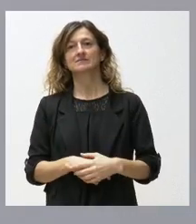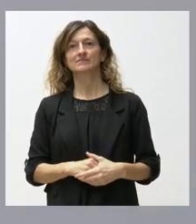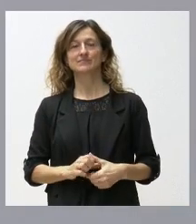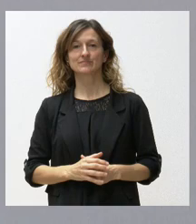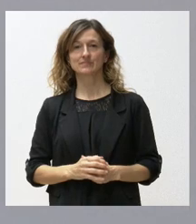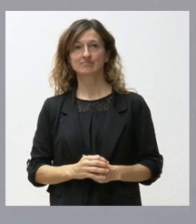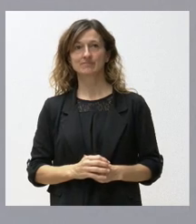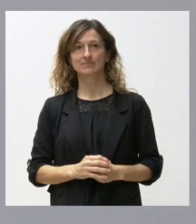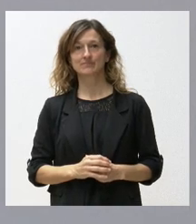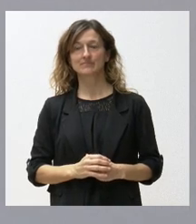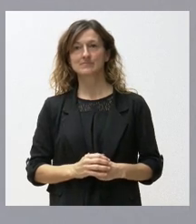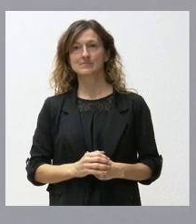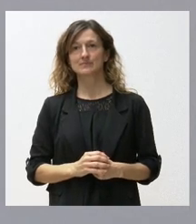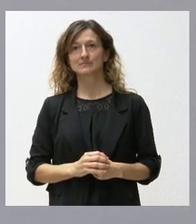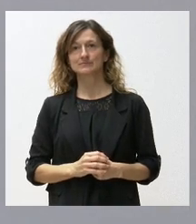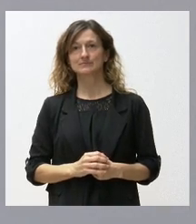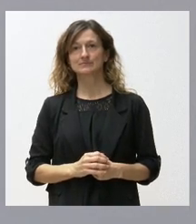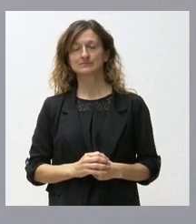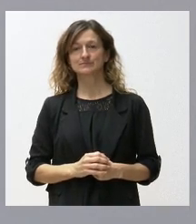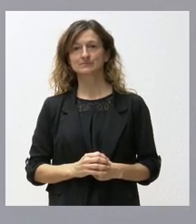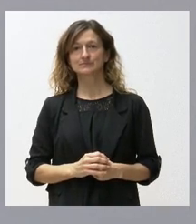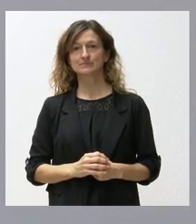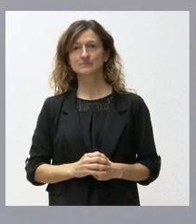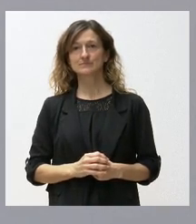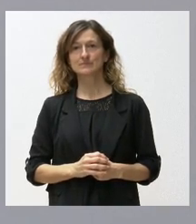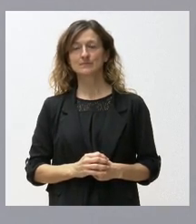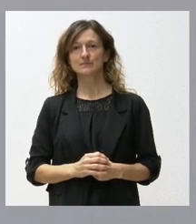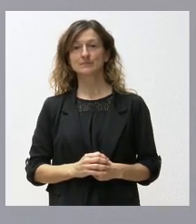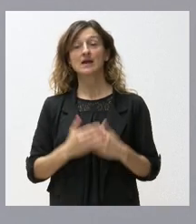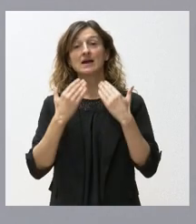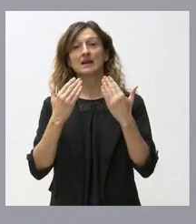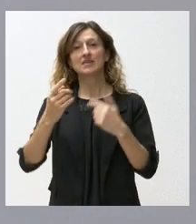Pues, gracias a ustedes.